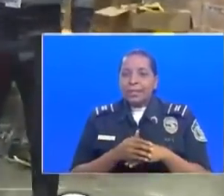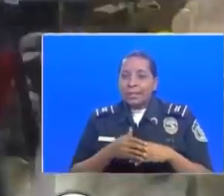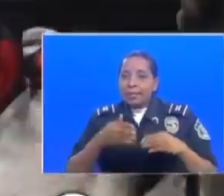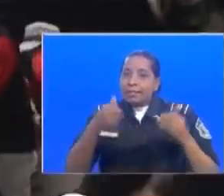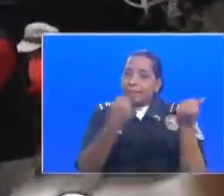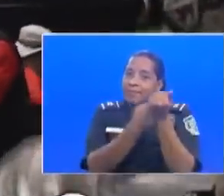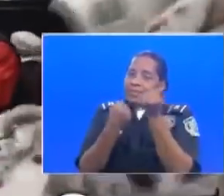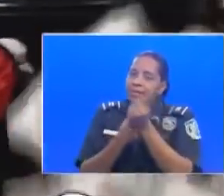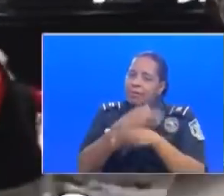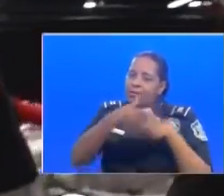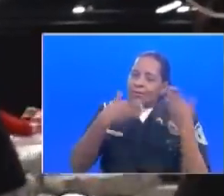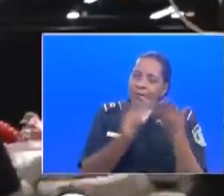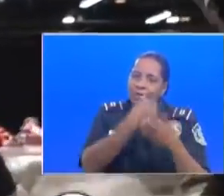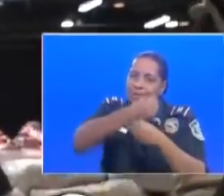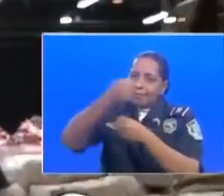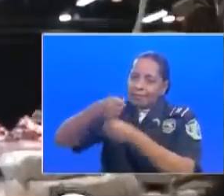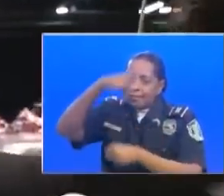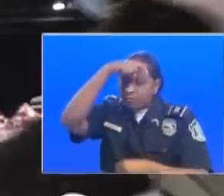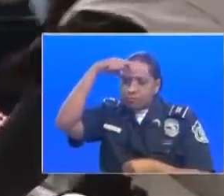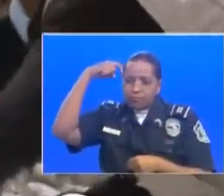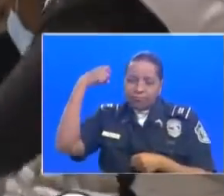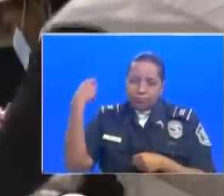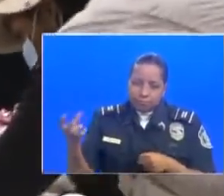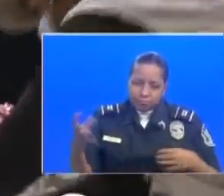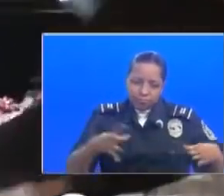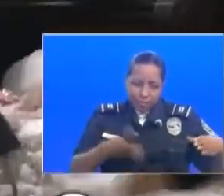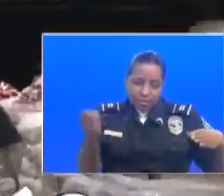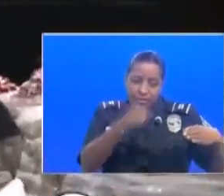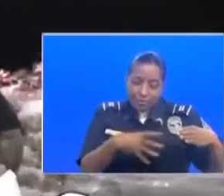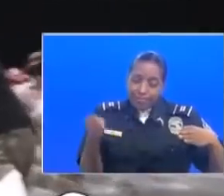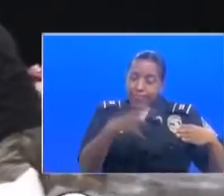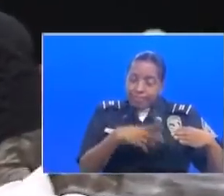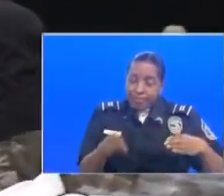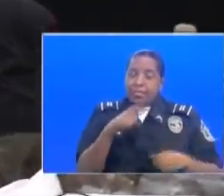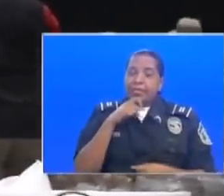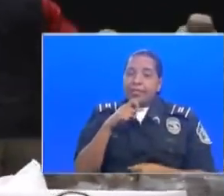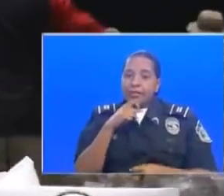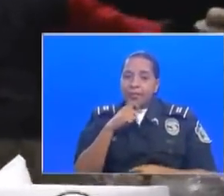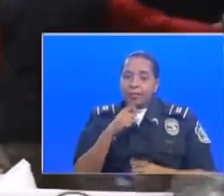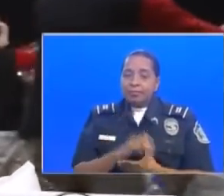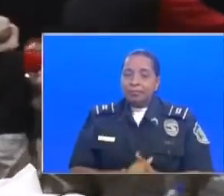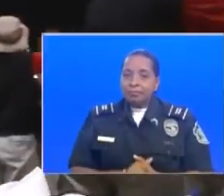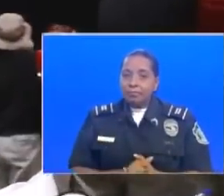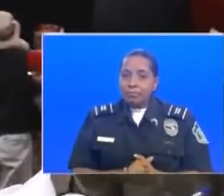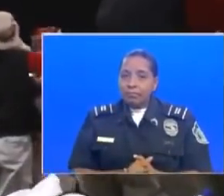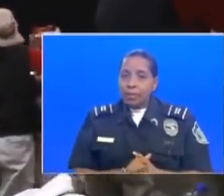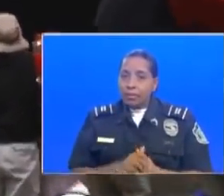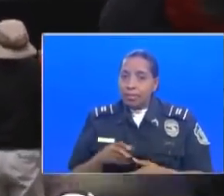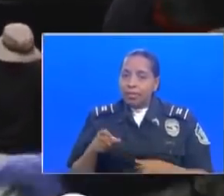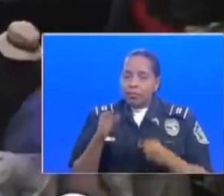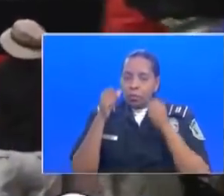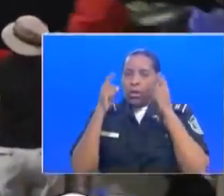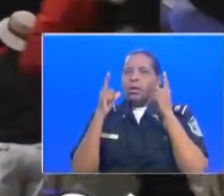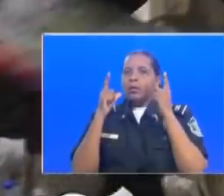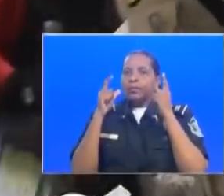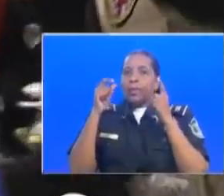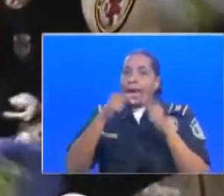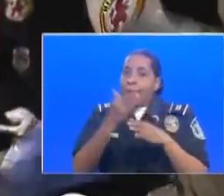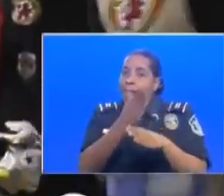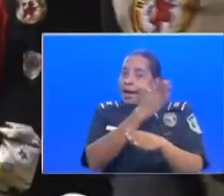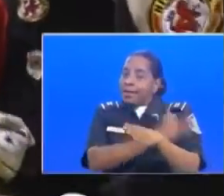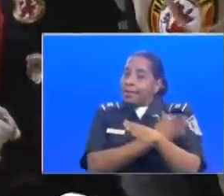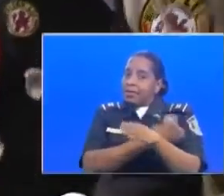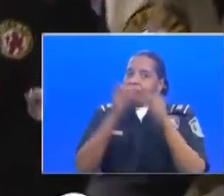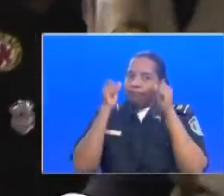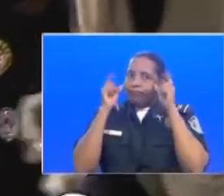milla extra en un trabajo que usted lo está viendo en pantalla. Es bastante difícil. Pero tenemos sorpresas. Antes de la